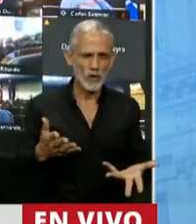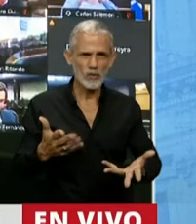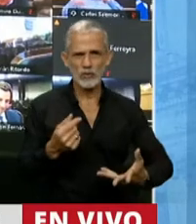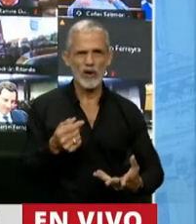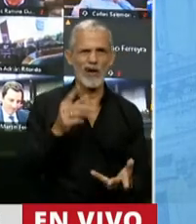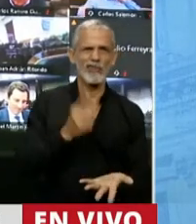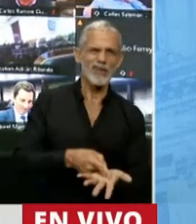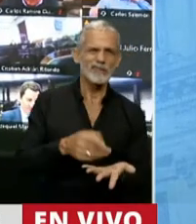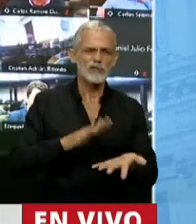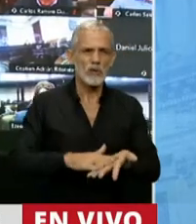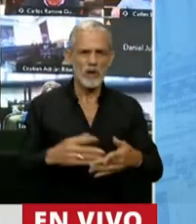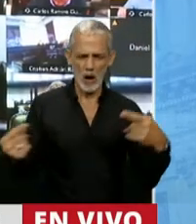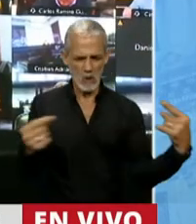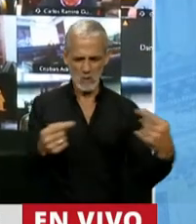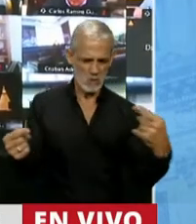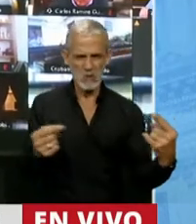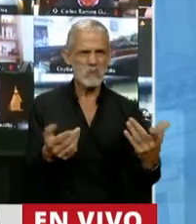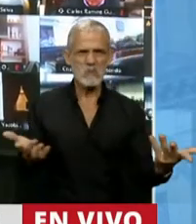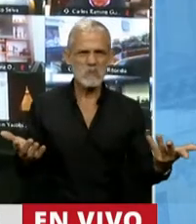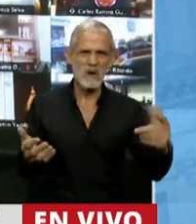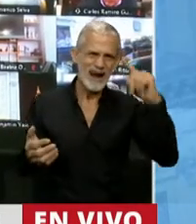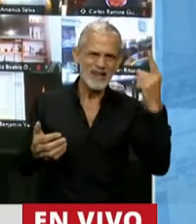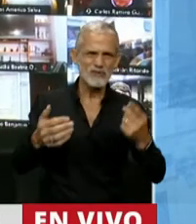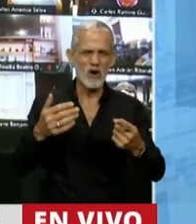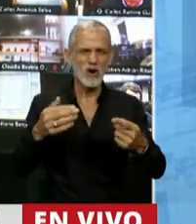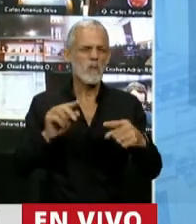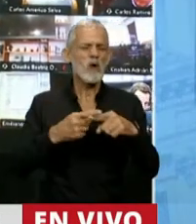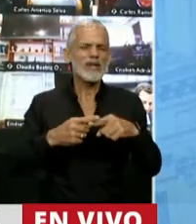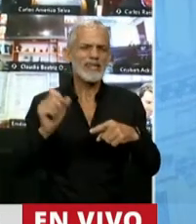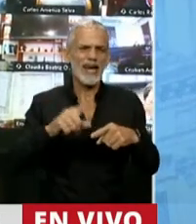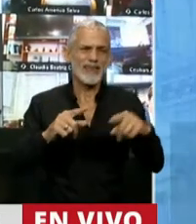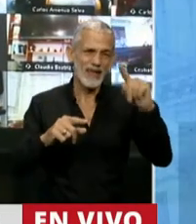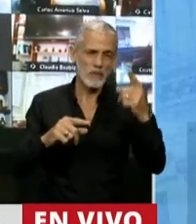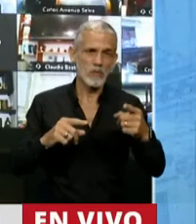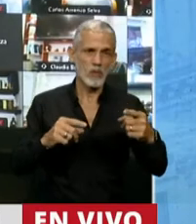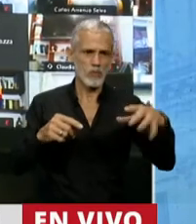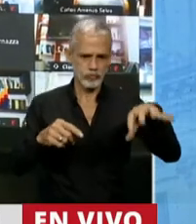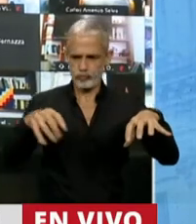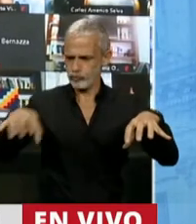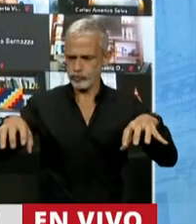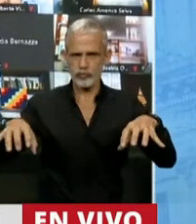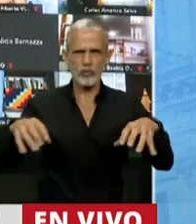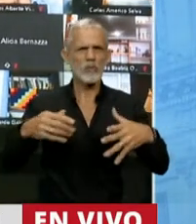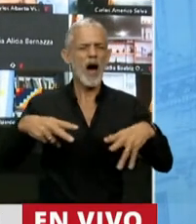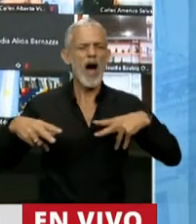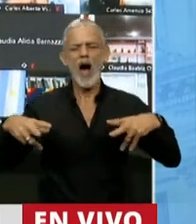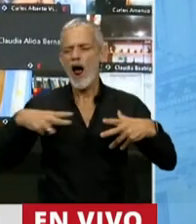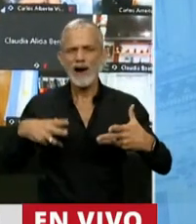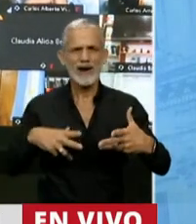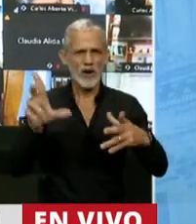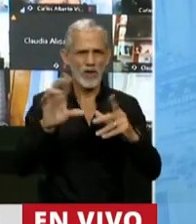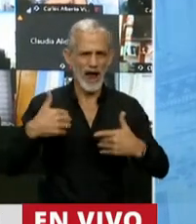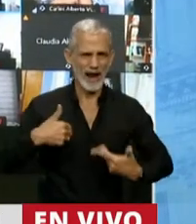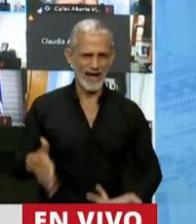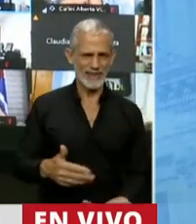en una interna institucional y política entre los dos distritos más ricos del país?